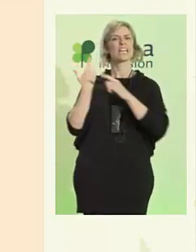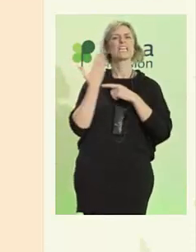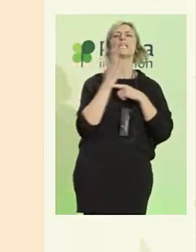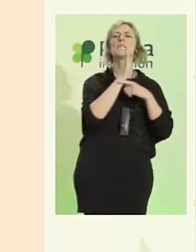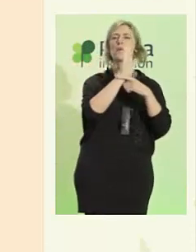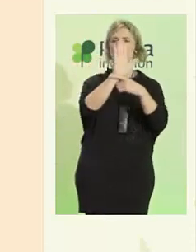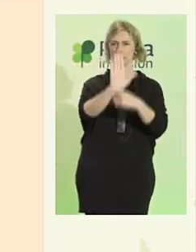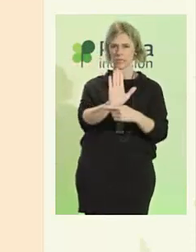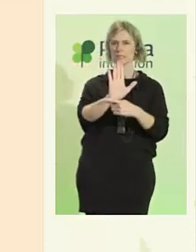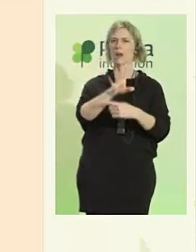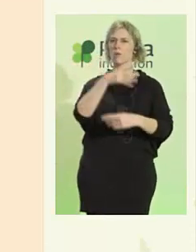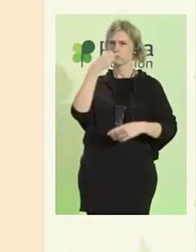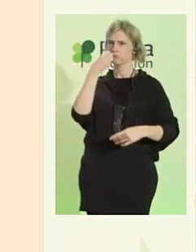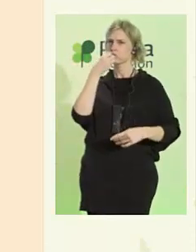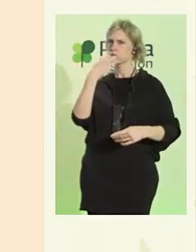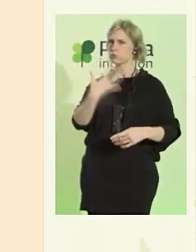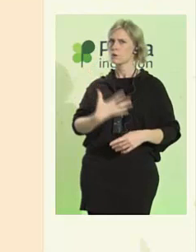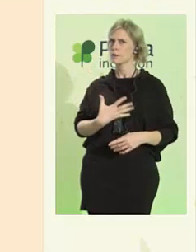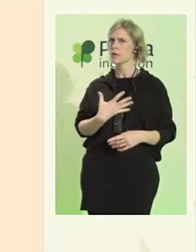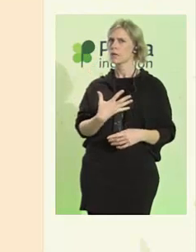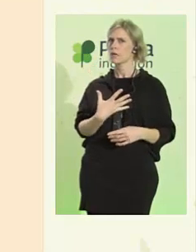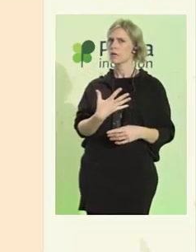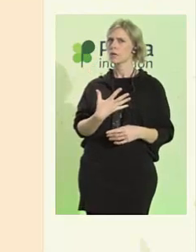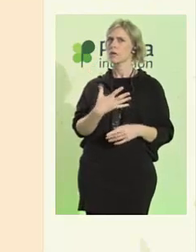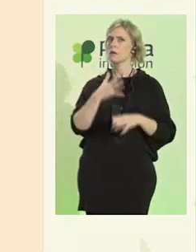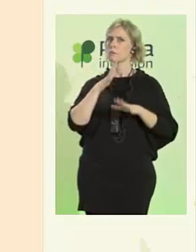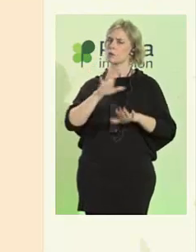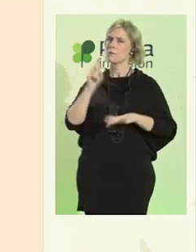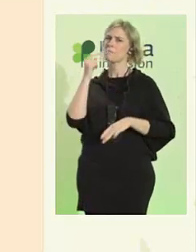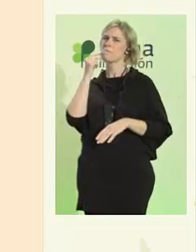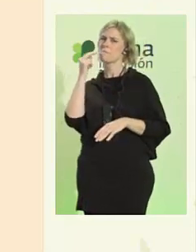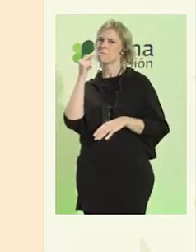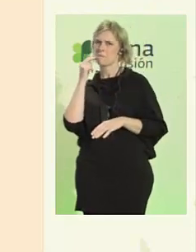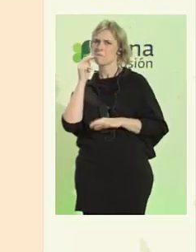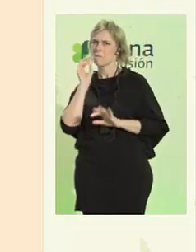que aterradora.